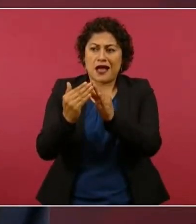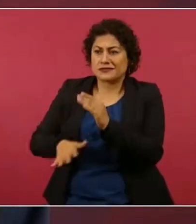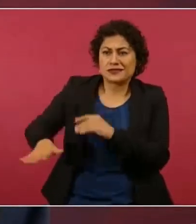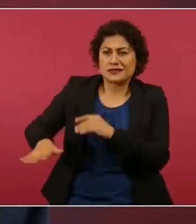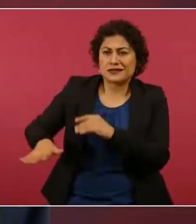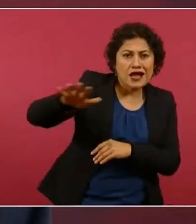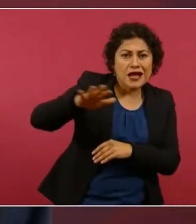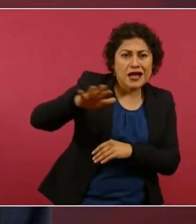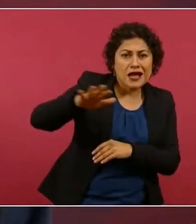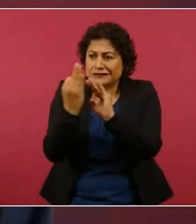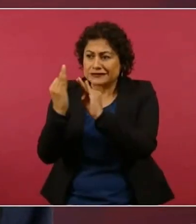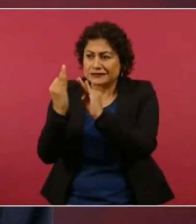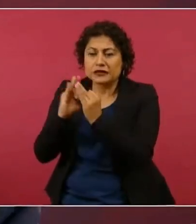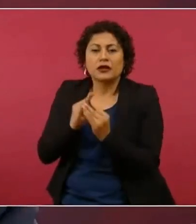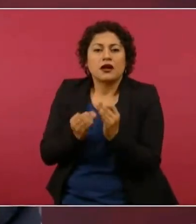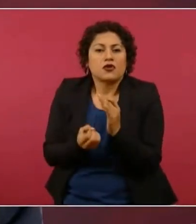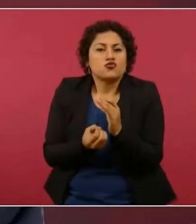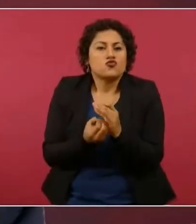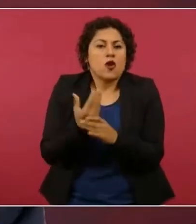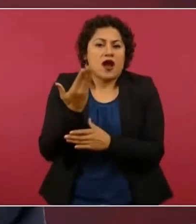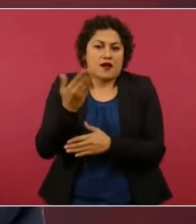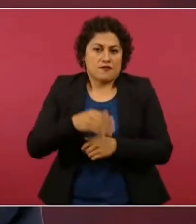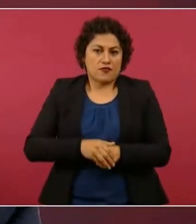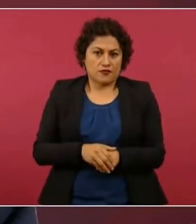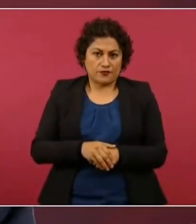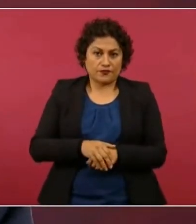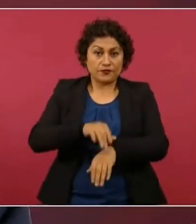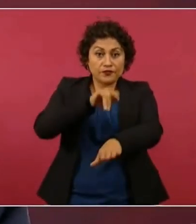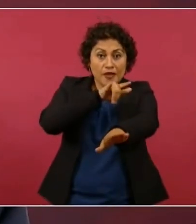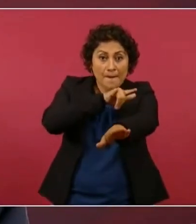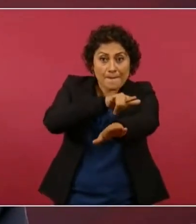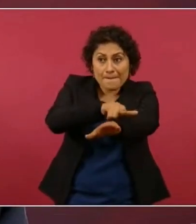tres pistas